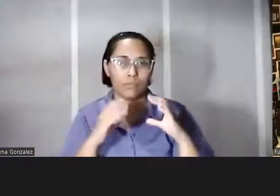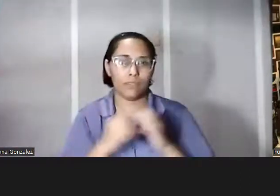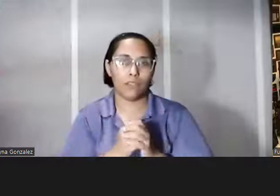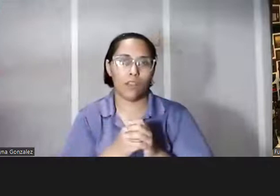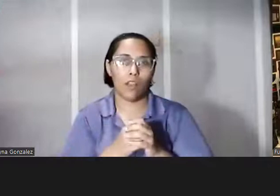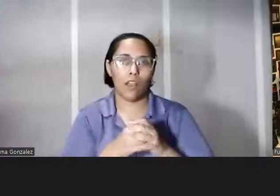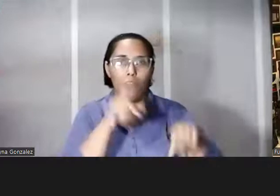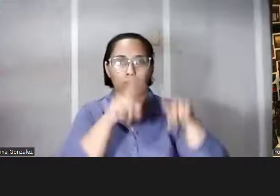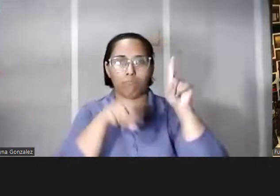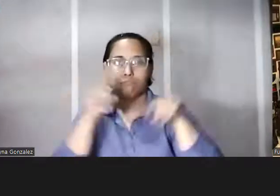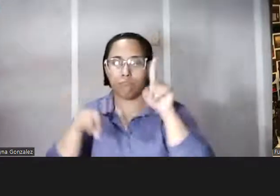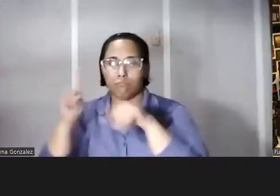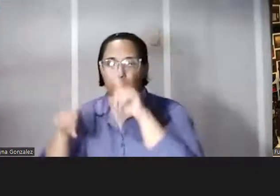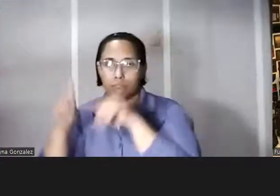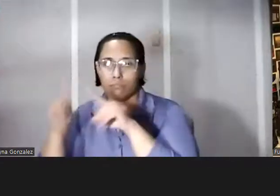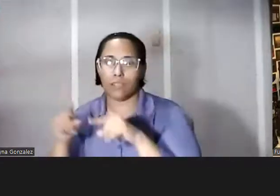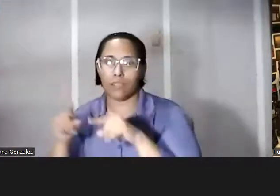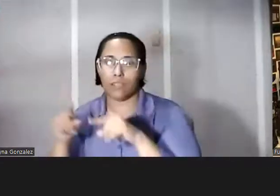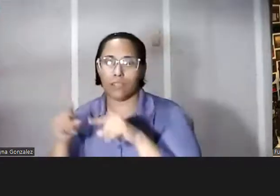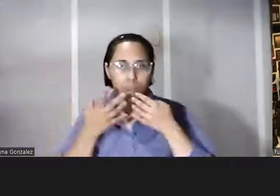diversificación que se ha